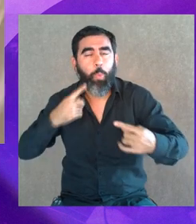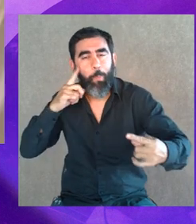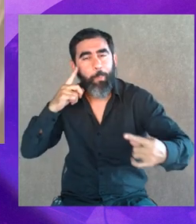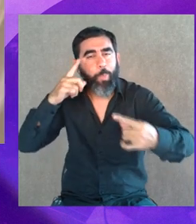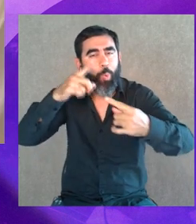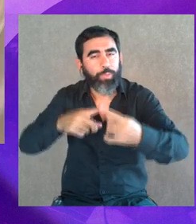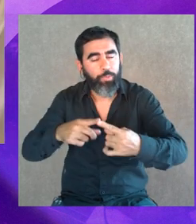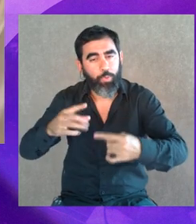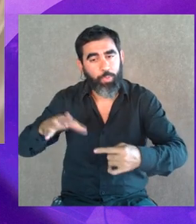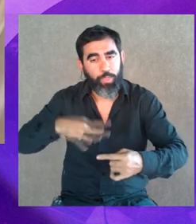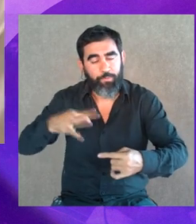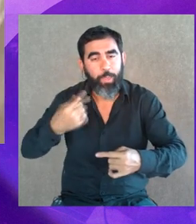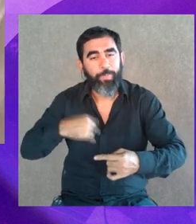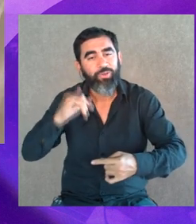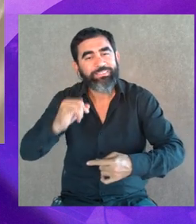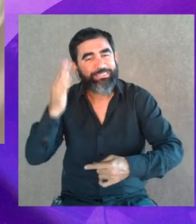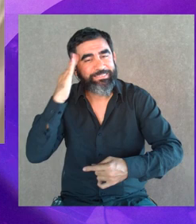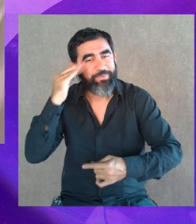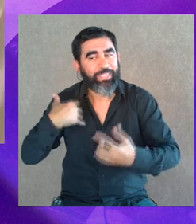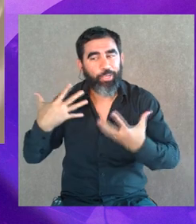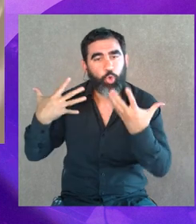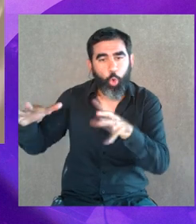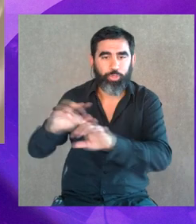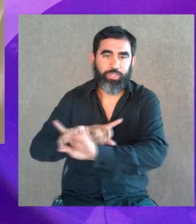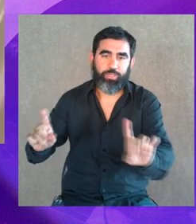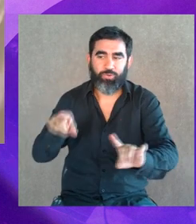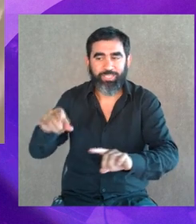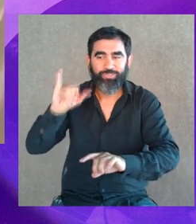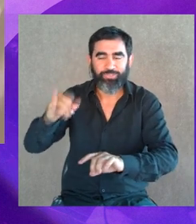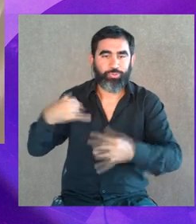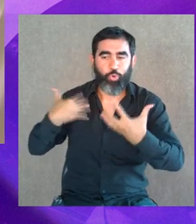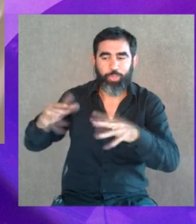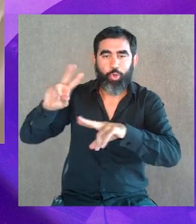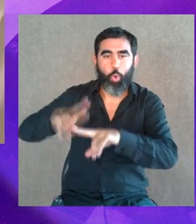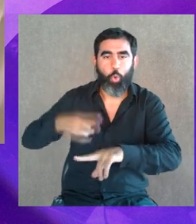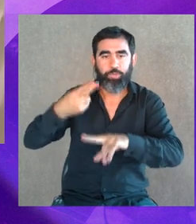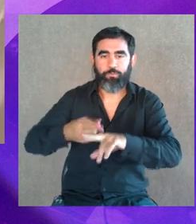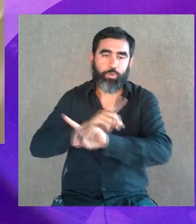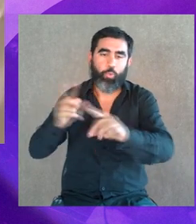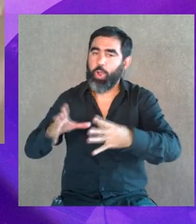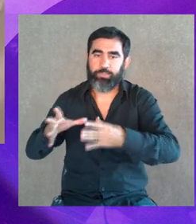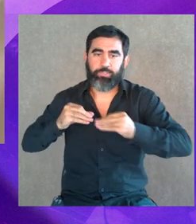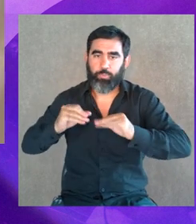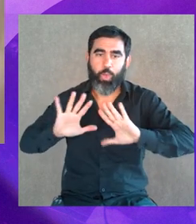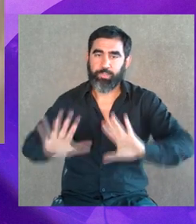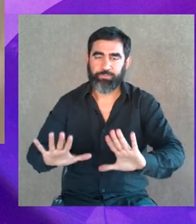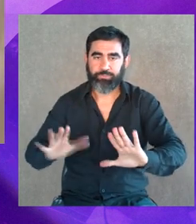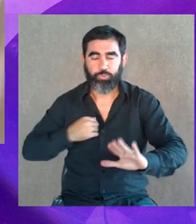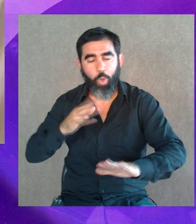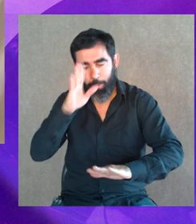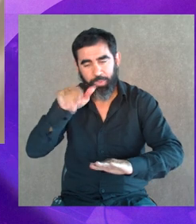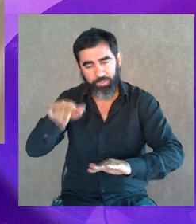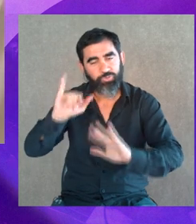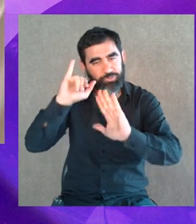quiero, pero estoy segura de lo que no. nunca más me voy a dar el lujo de permitir ciertas cosas. Exacto.